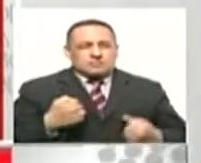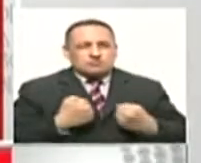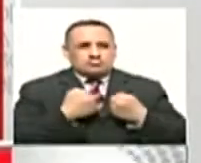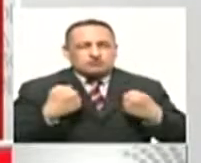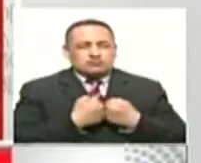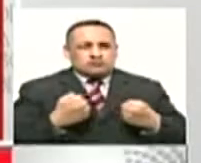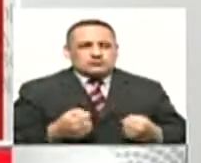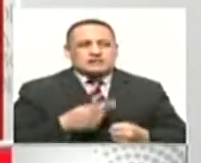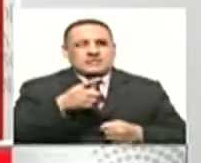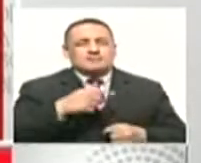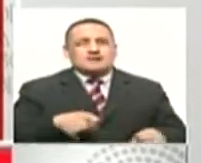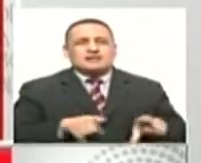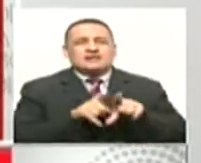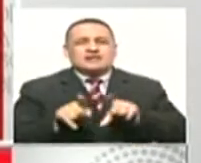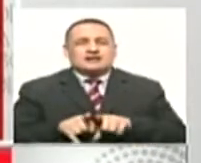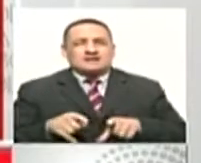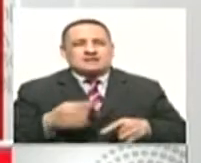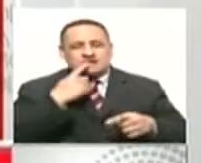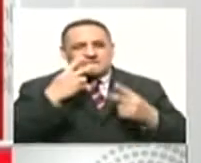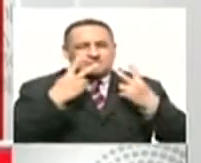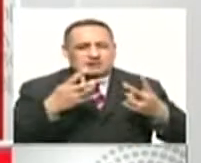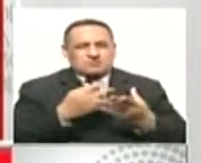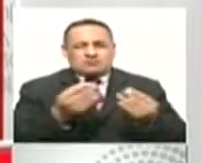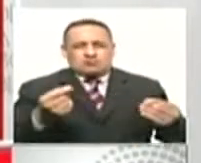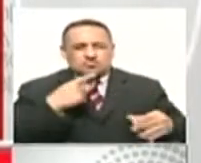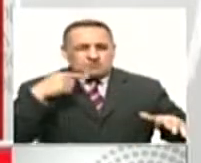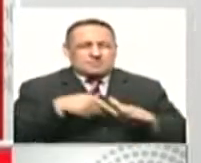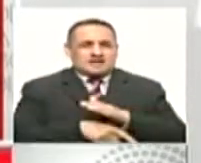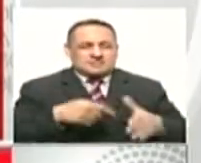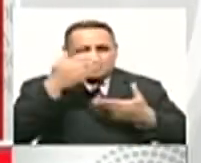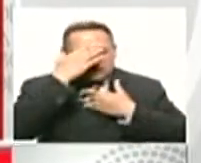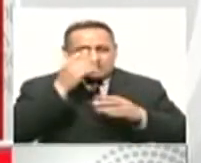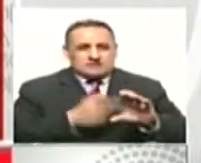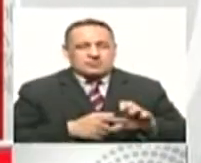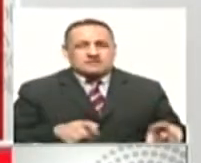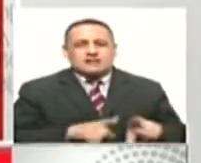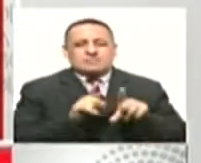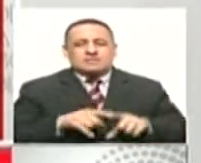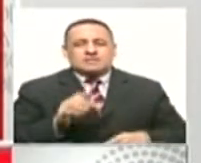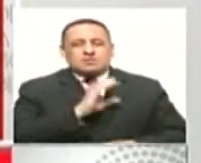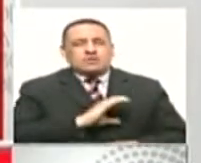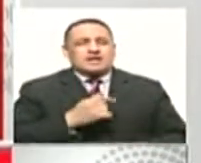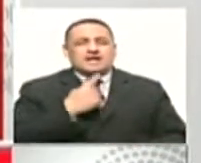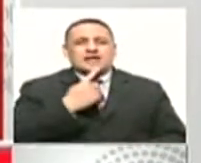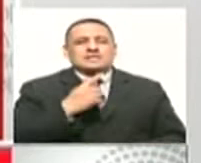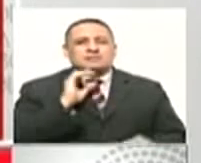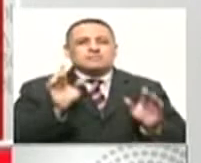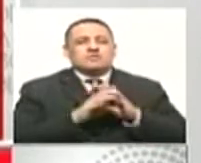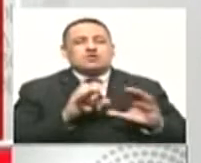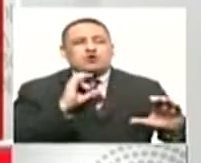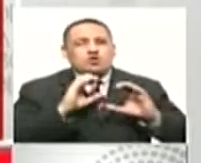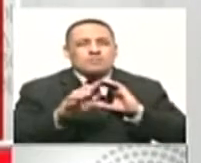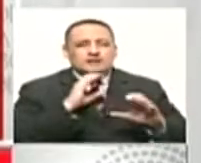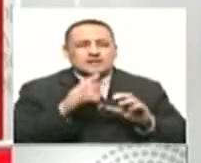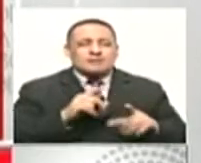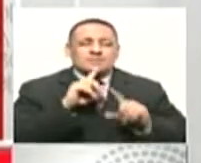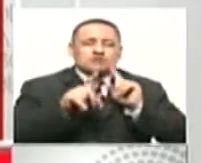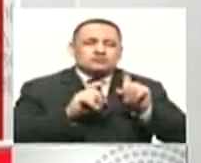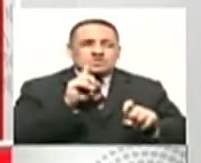establecido ustedes en esas diez regiones que han estudiado de la vacunación tal como se viene llevando a cabo?